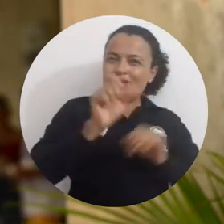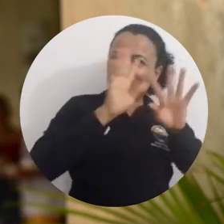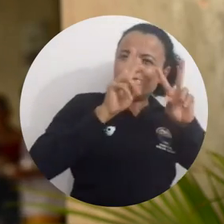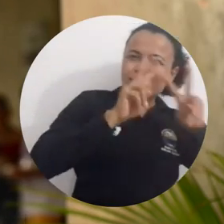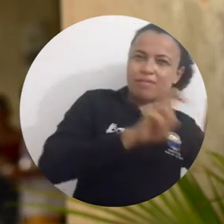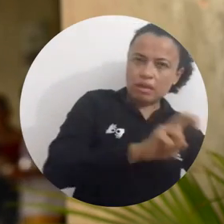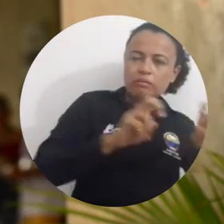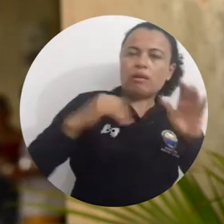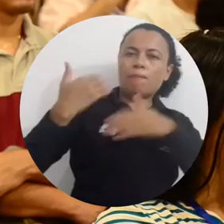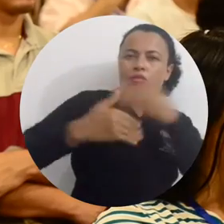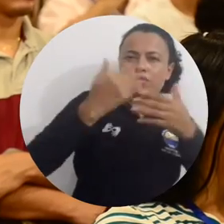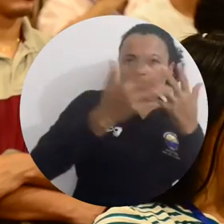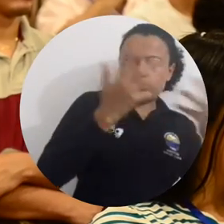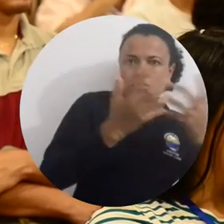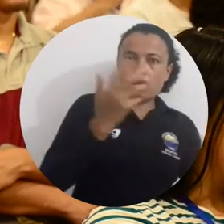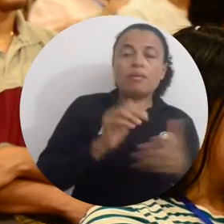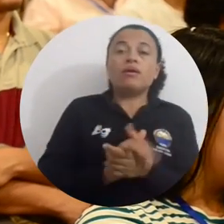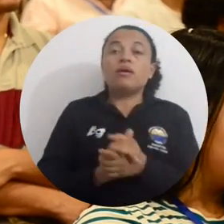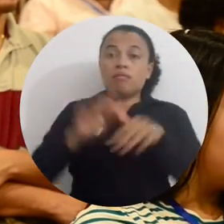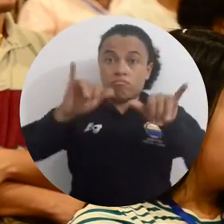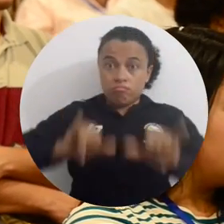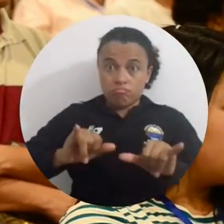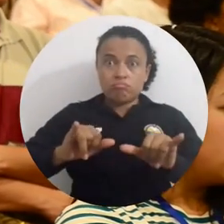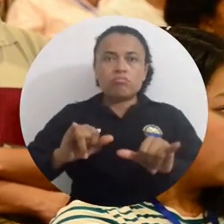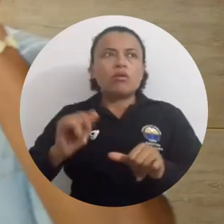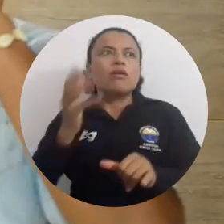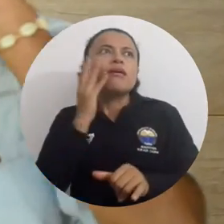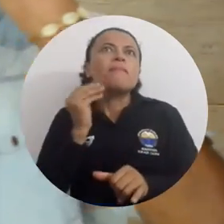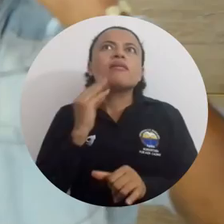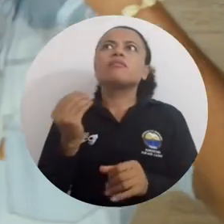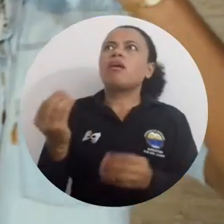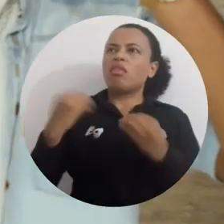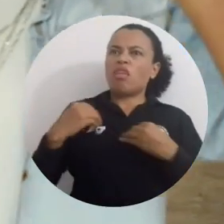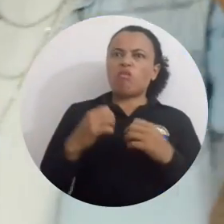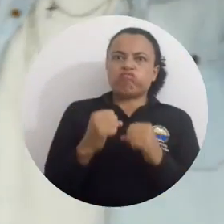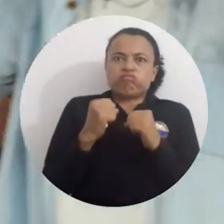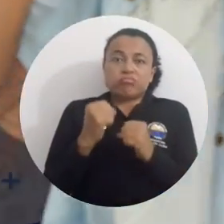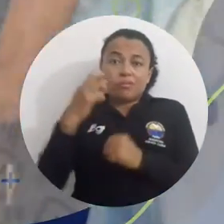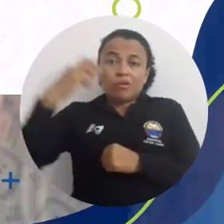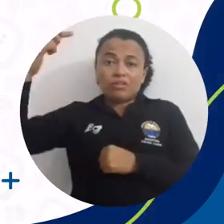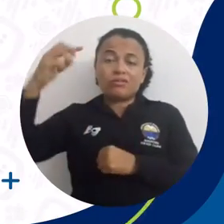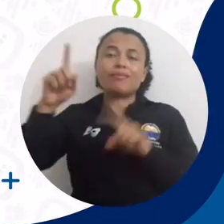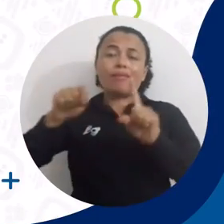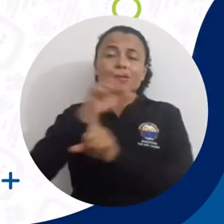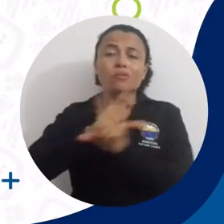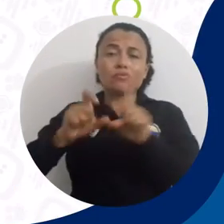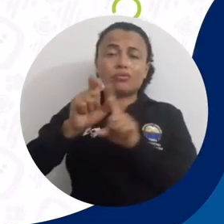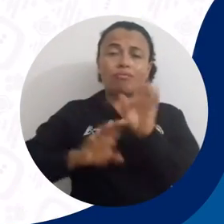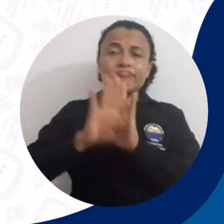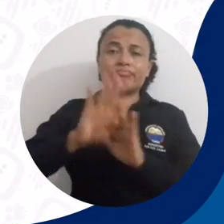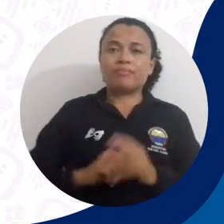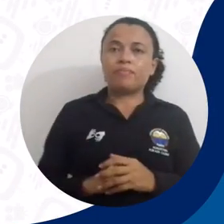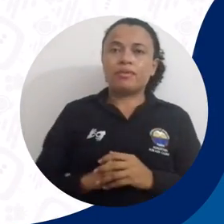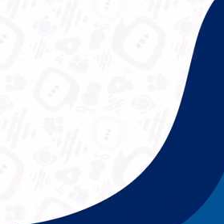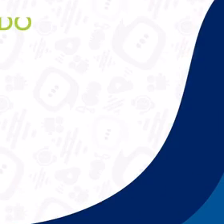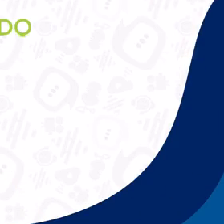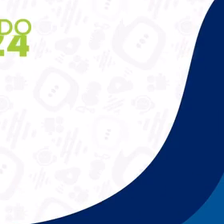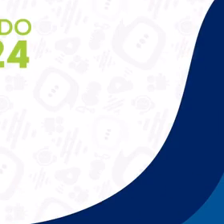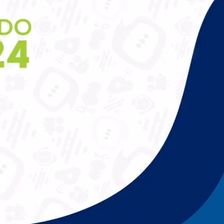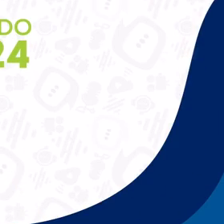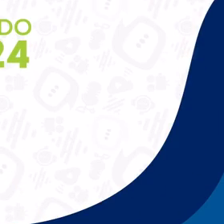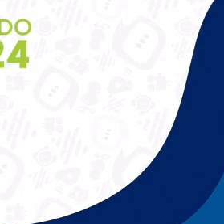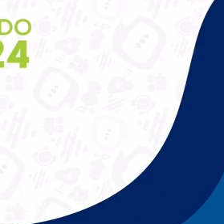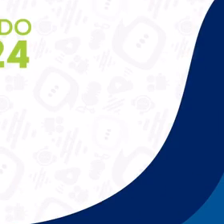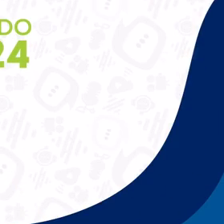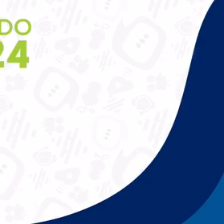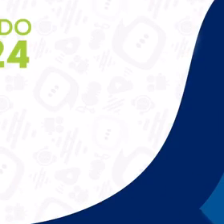trabajan Dinámica de Sistemas. Ha sido una experiencia que no solamente nos nutre desde el punto de vista profesional, sino también desde el punto de vista cultural. Universidad